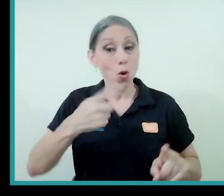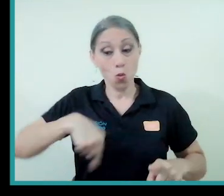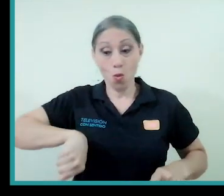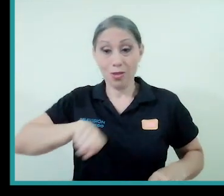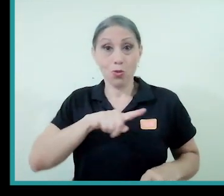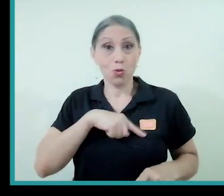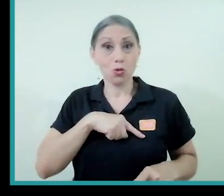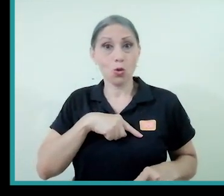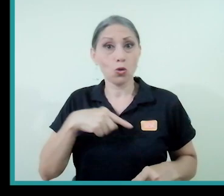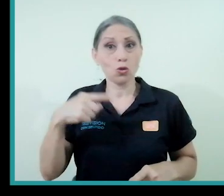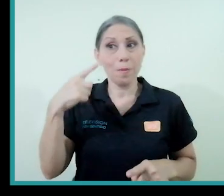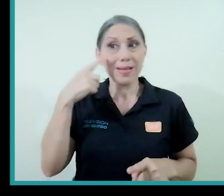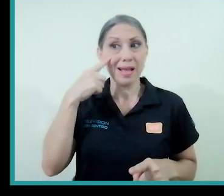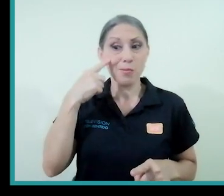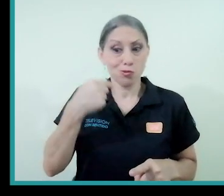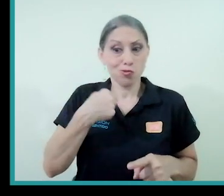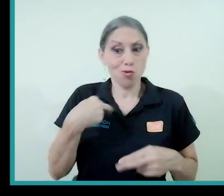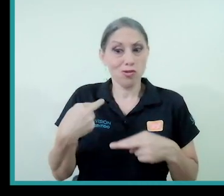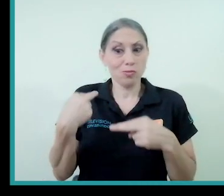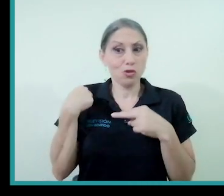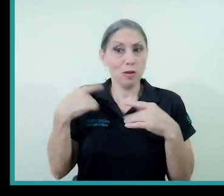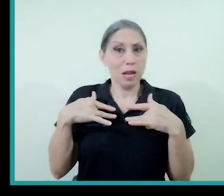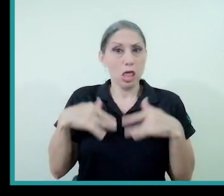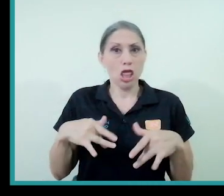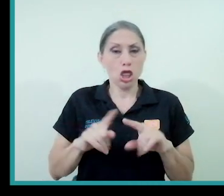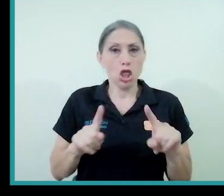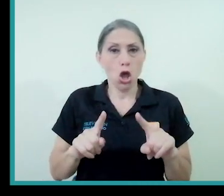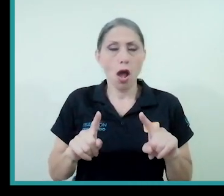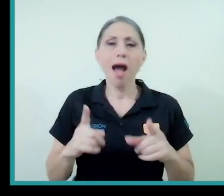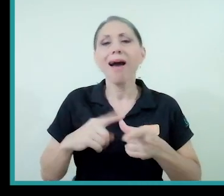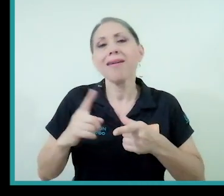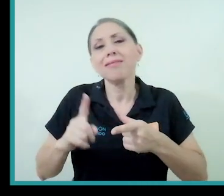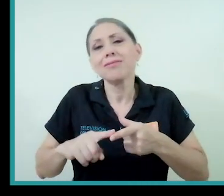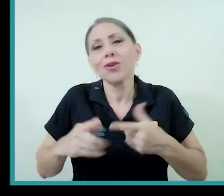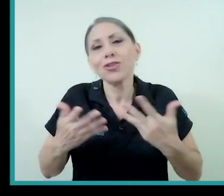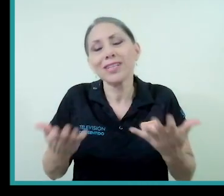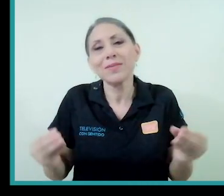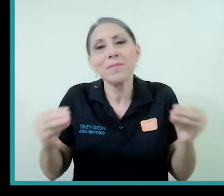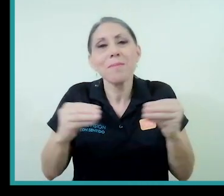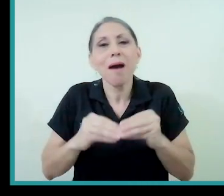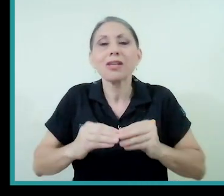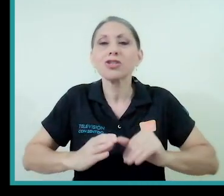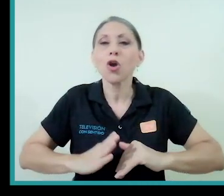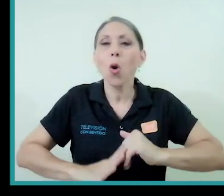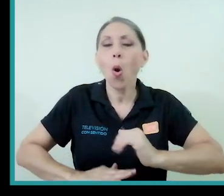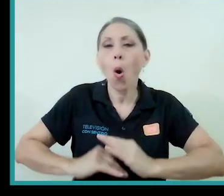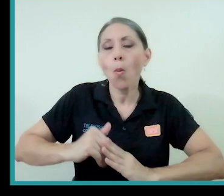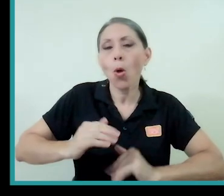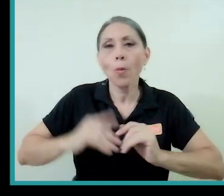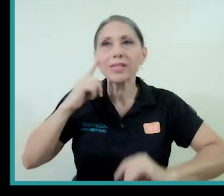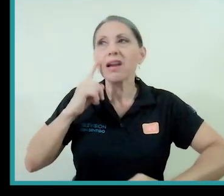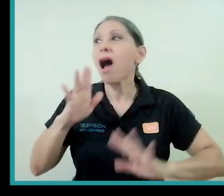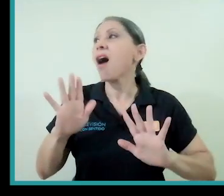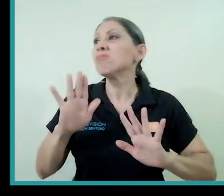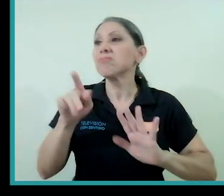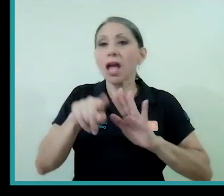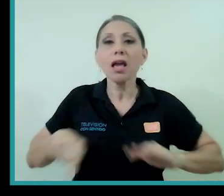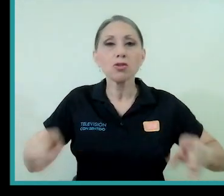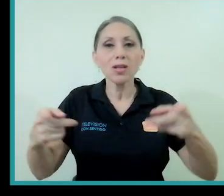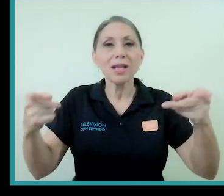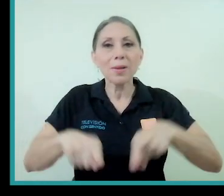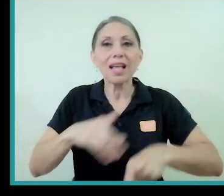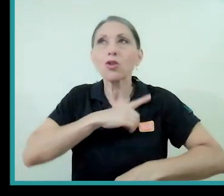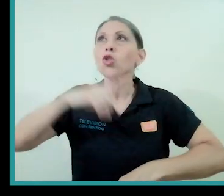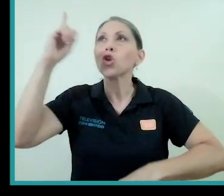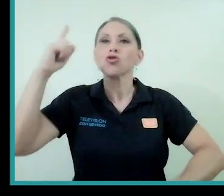nosotras y nosotros mismos, entonces queda bastante cómodo, ¿verdad? Es decir, lo que está pasando, Dios lo mandó para castigar